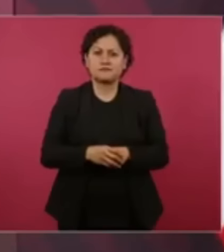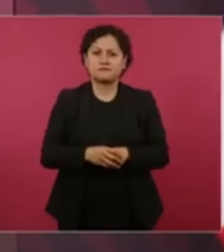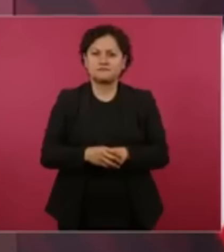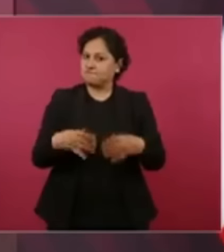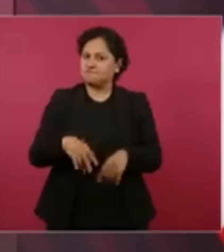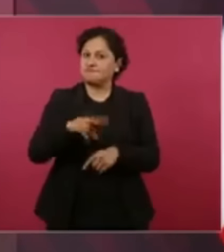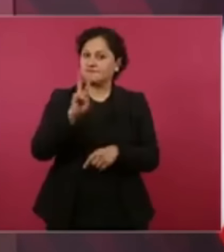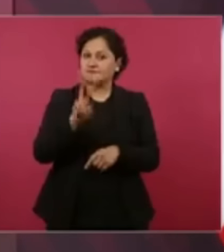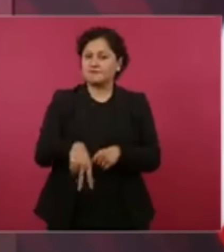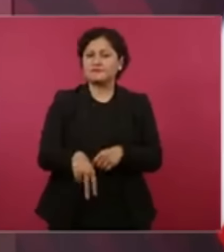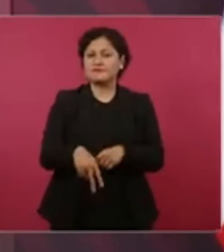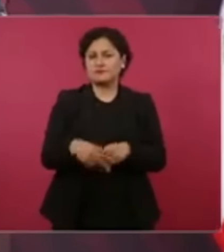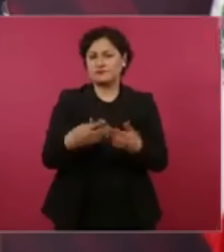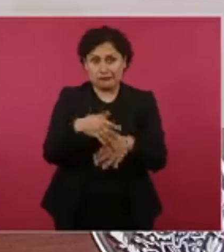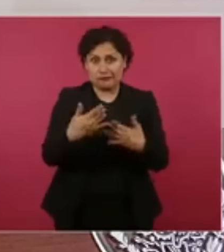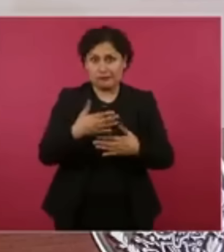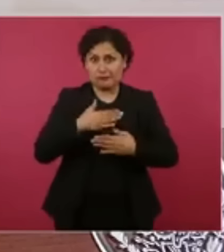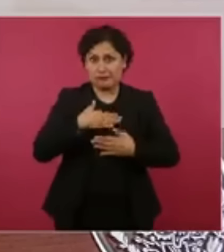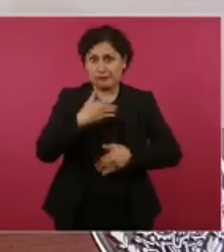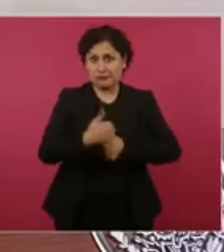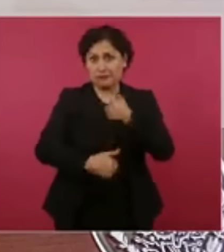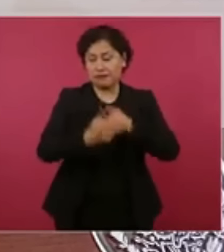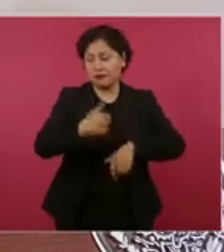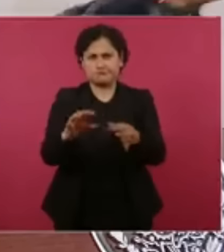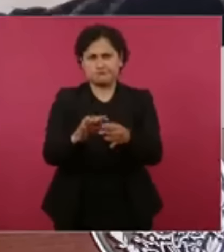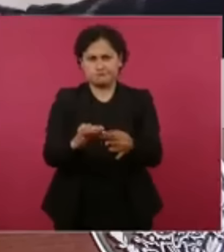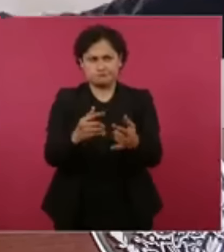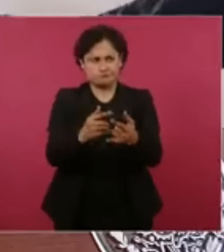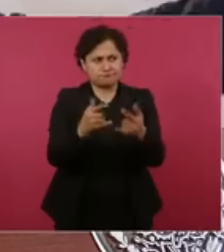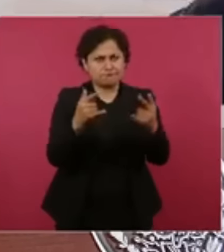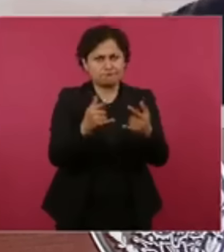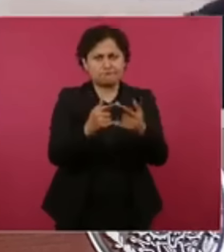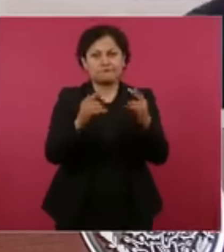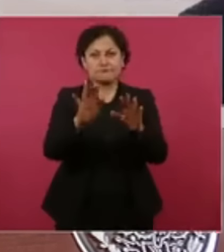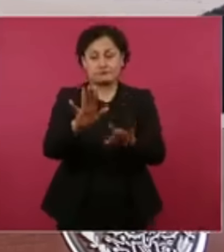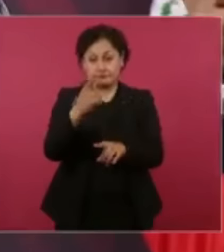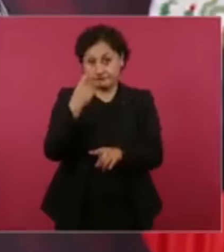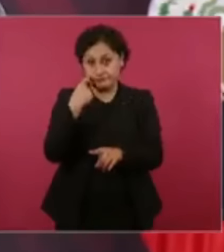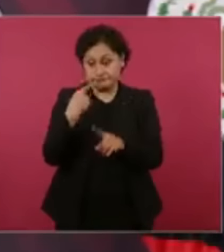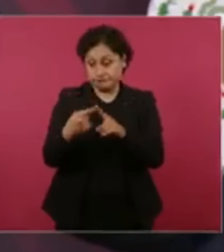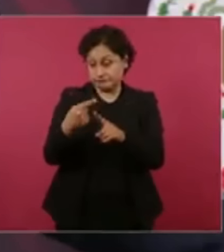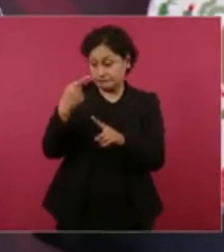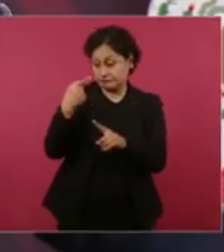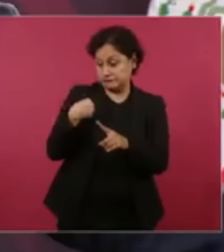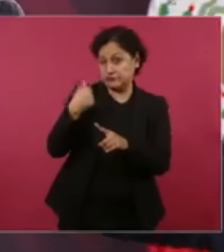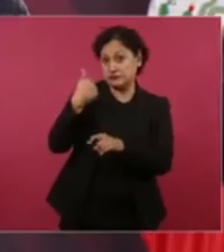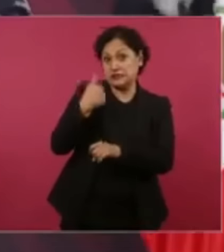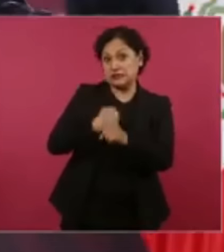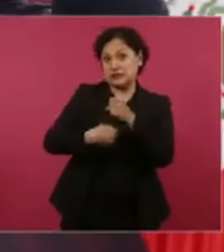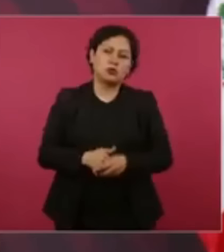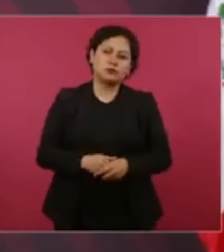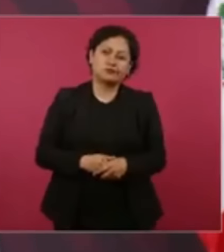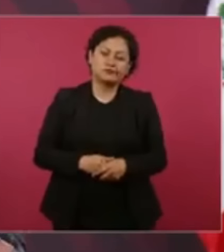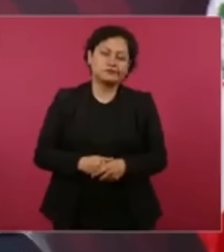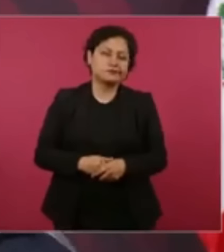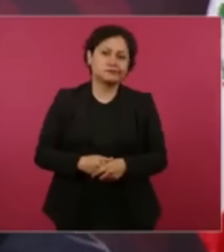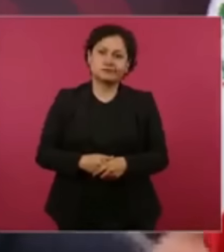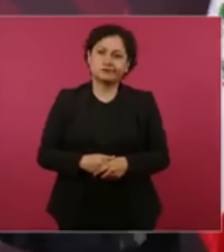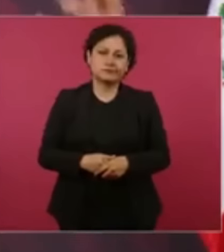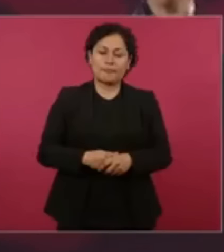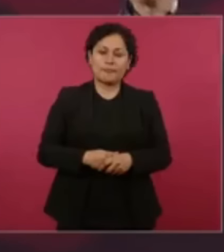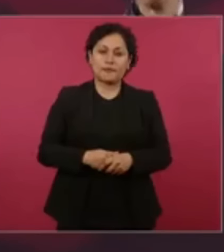fresa. La campaña. No, si les cuento. Ya les voy a ir platicando. Hace seis años que me tocó. No, no, no, no, no. Se